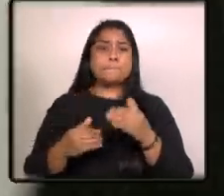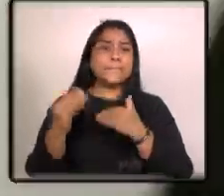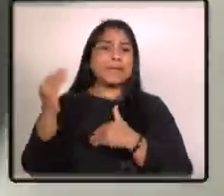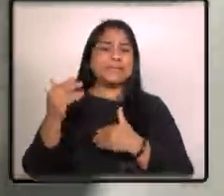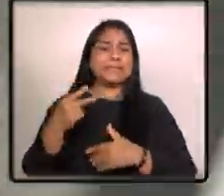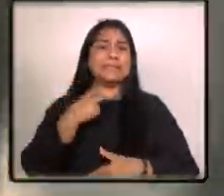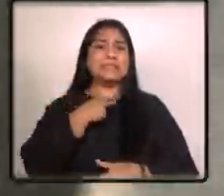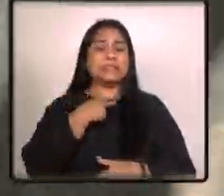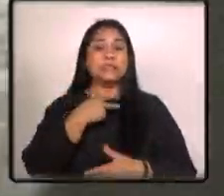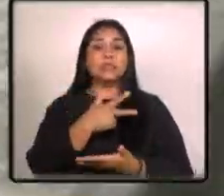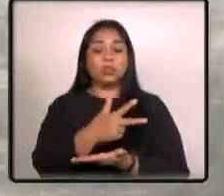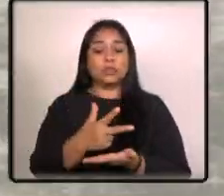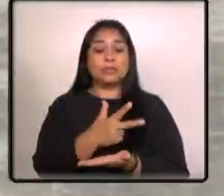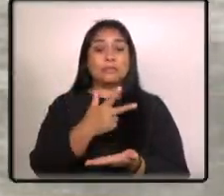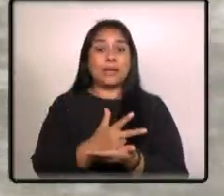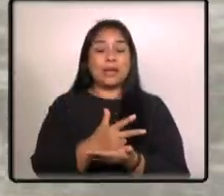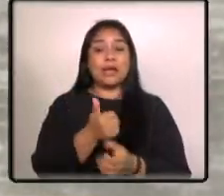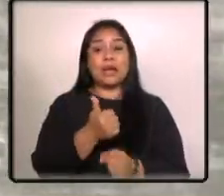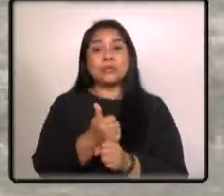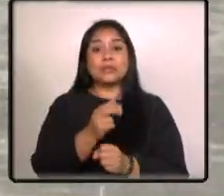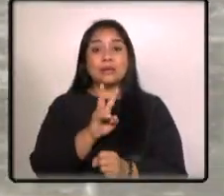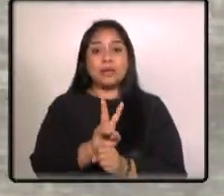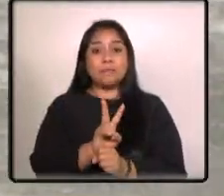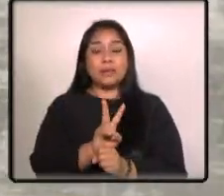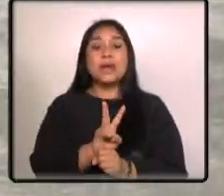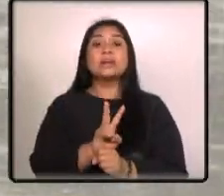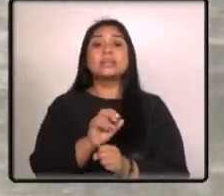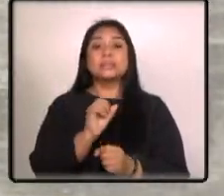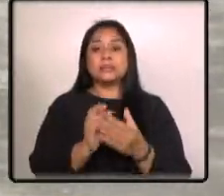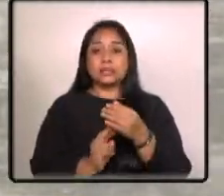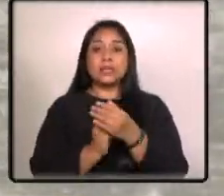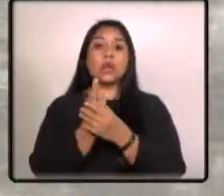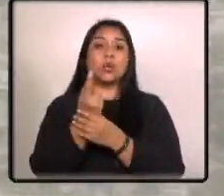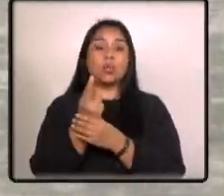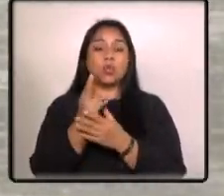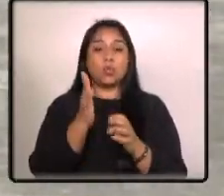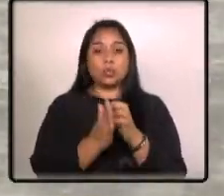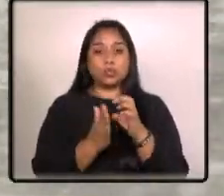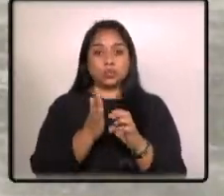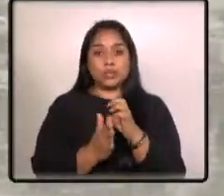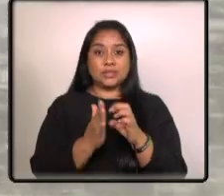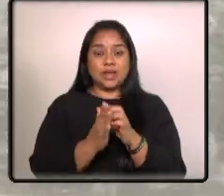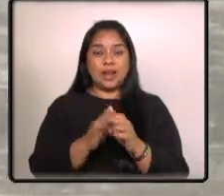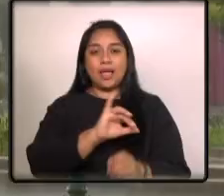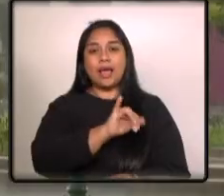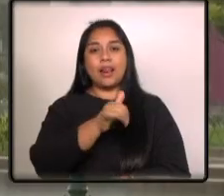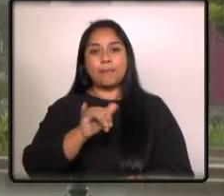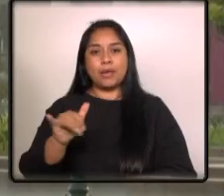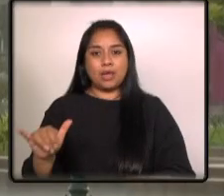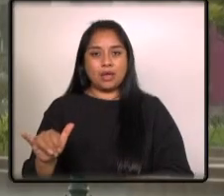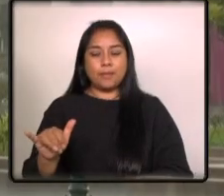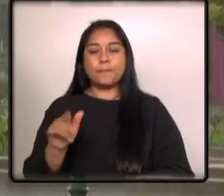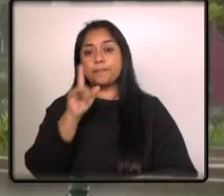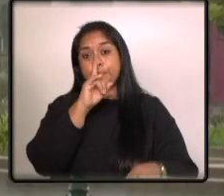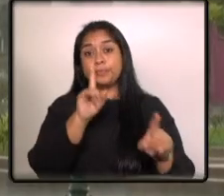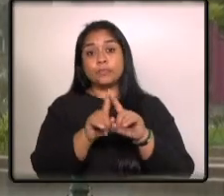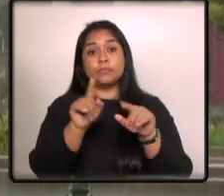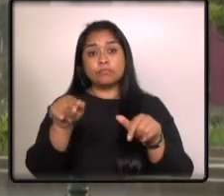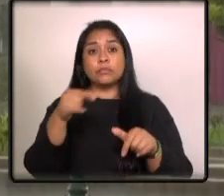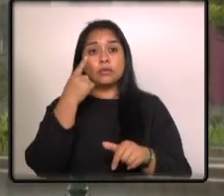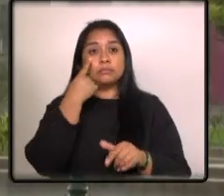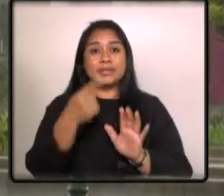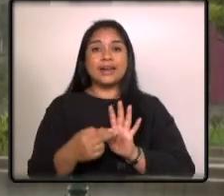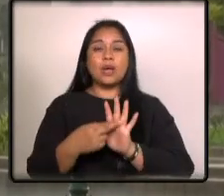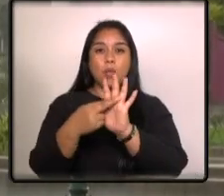Guatemala Alta Verapaz Santa Rosa Escuintla y Jalapa asimismo se